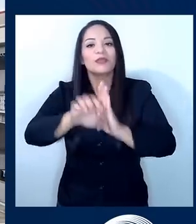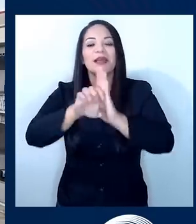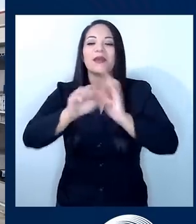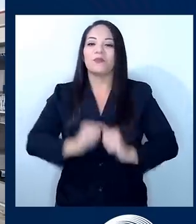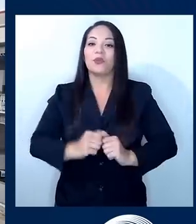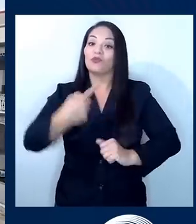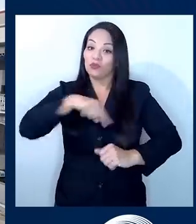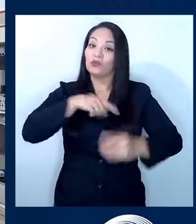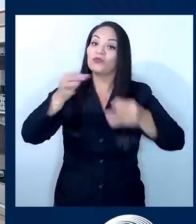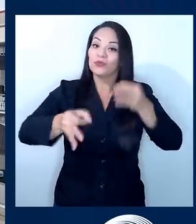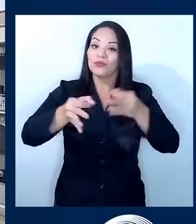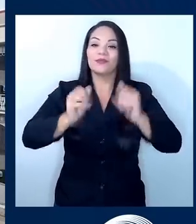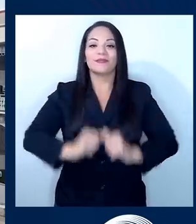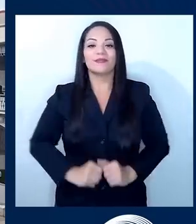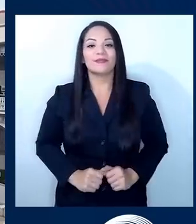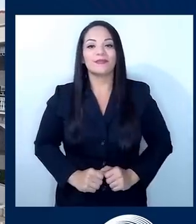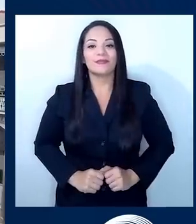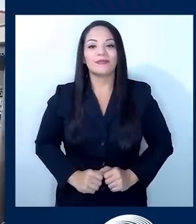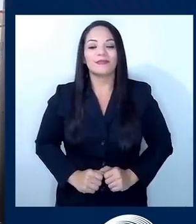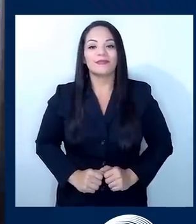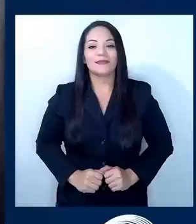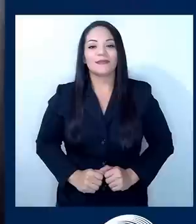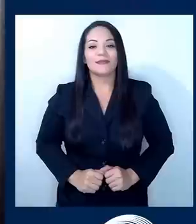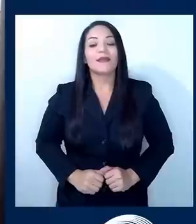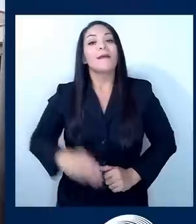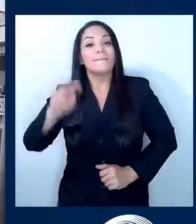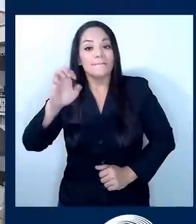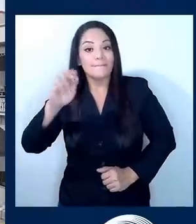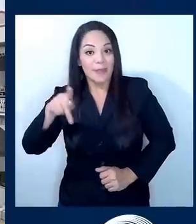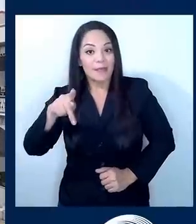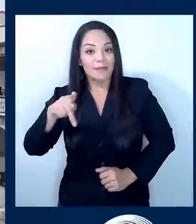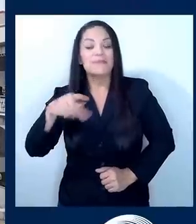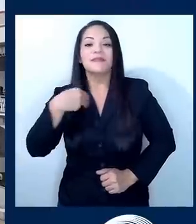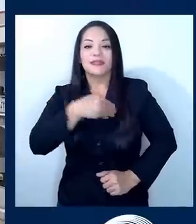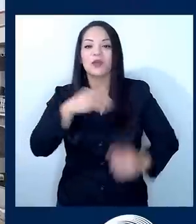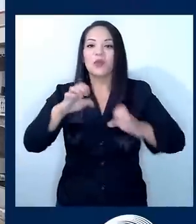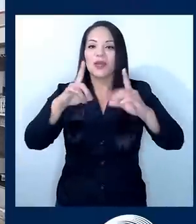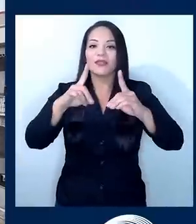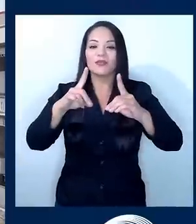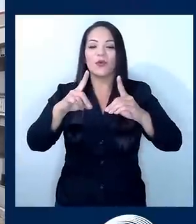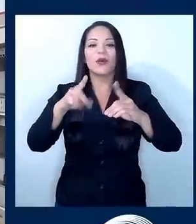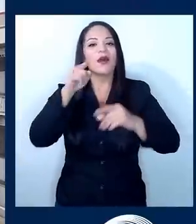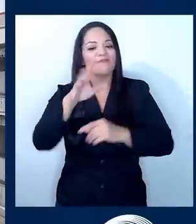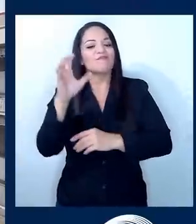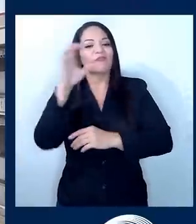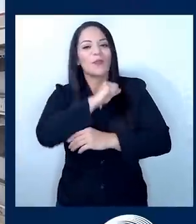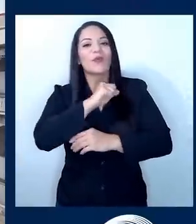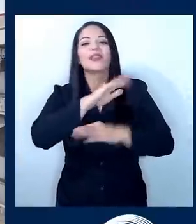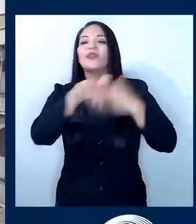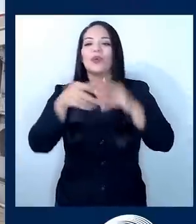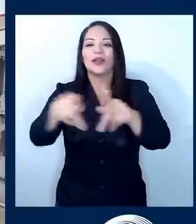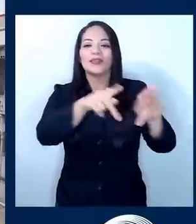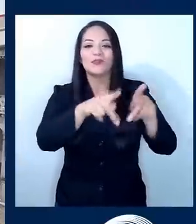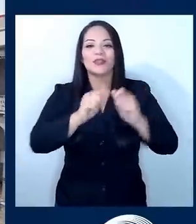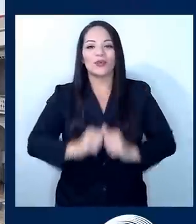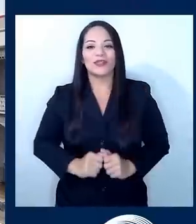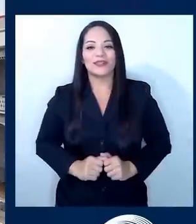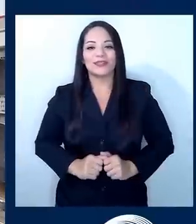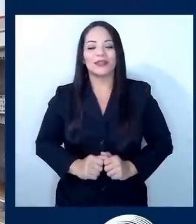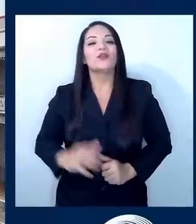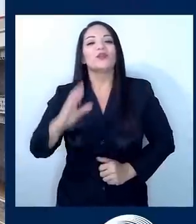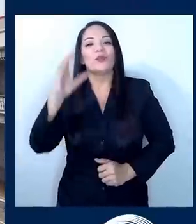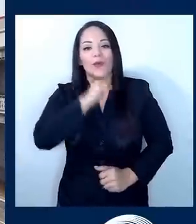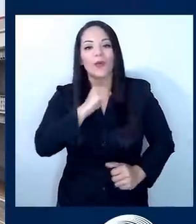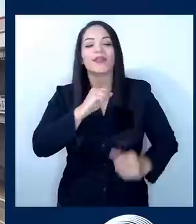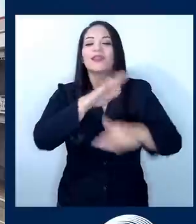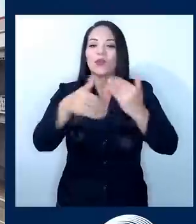juzgar. Y es un Ministerio de Educación Pública que toma en cuenta la población, que toma en cuenta